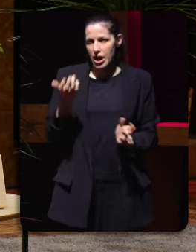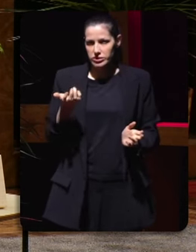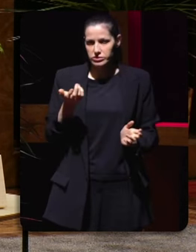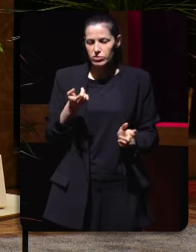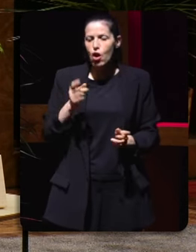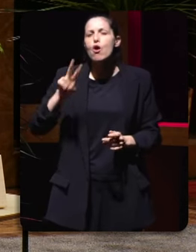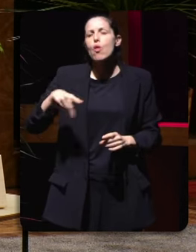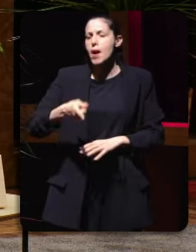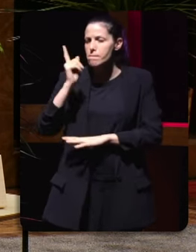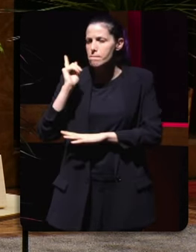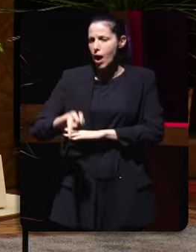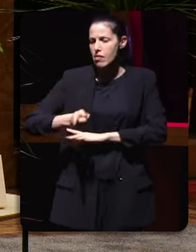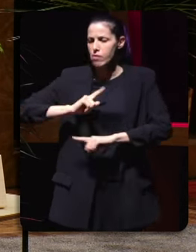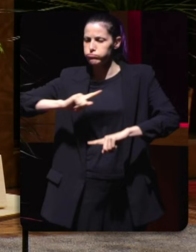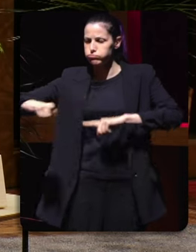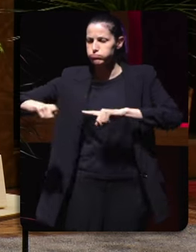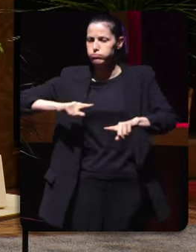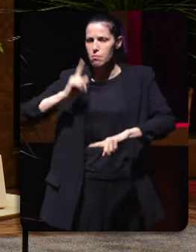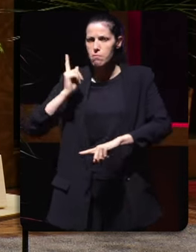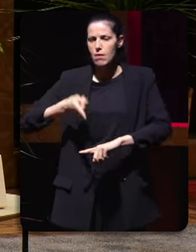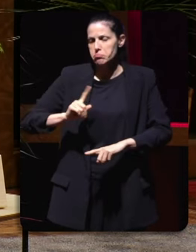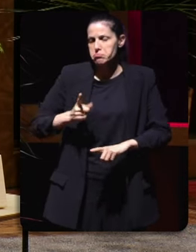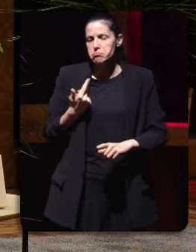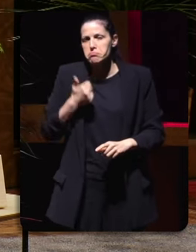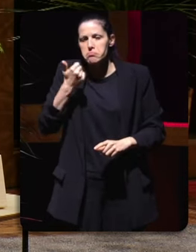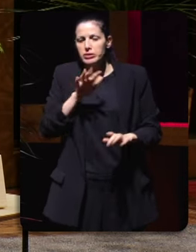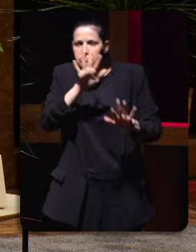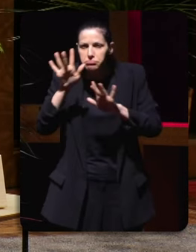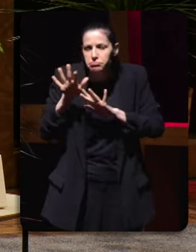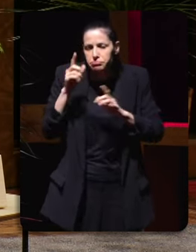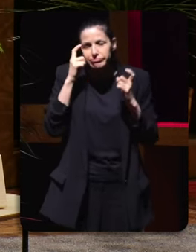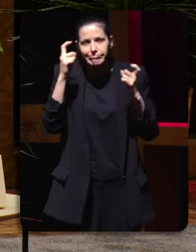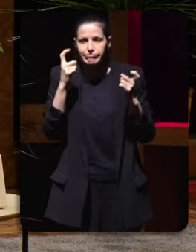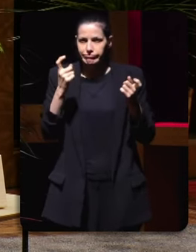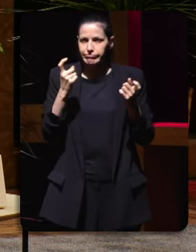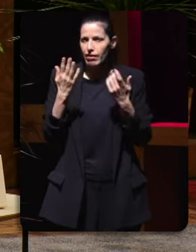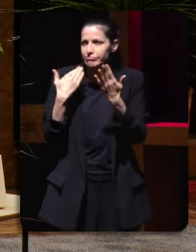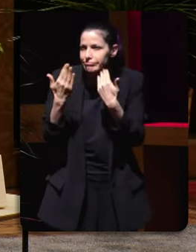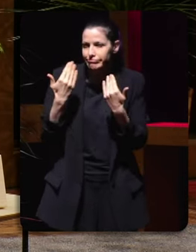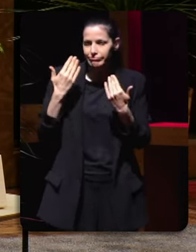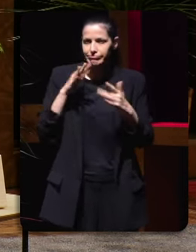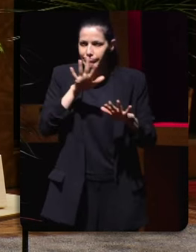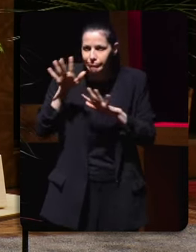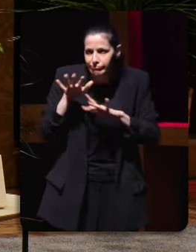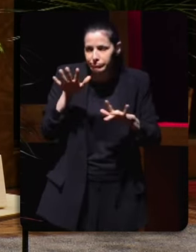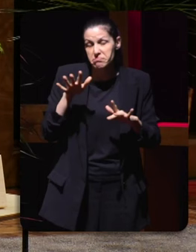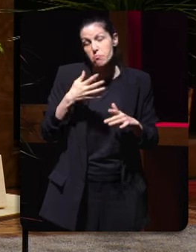ordeno e mando quizáis tamén porque eles están máis acostumbrados a ordenar e mandar